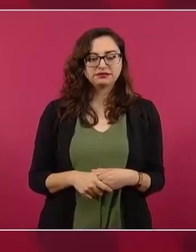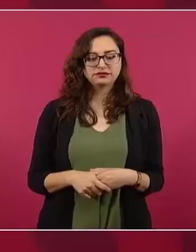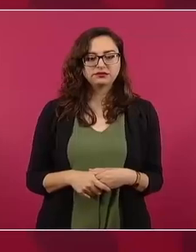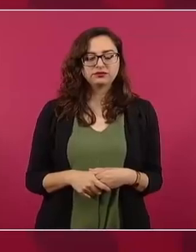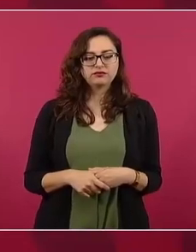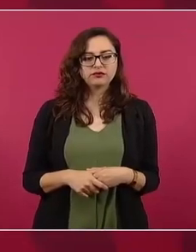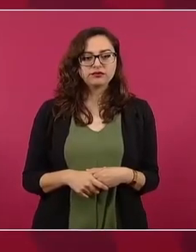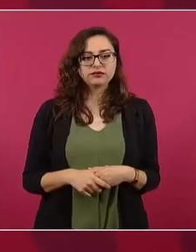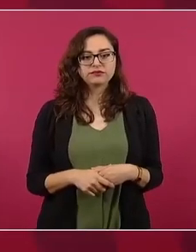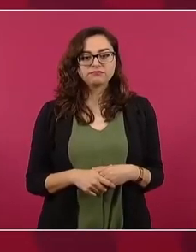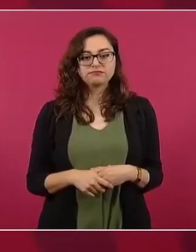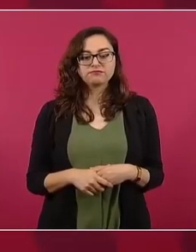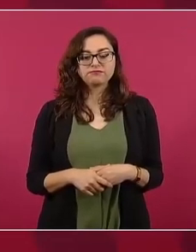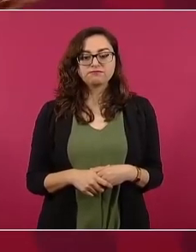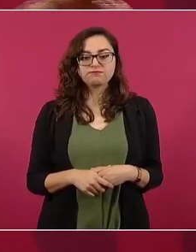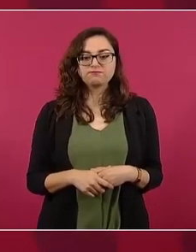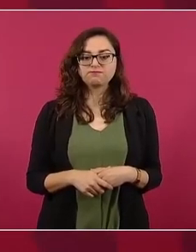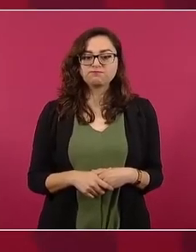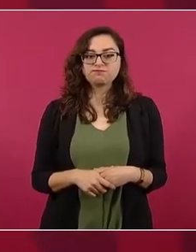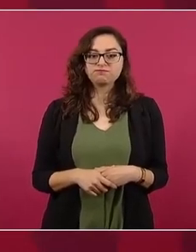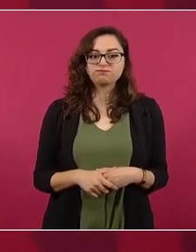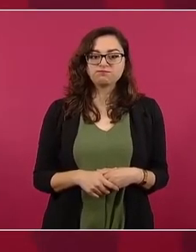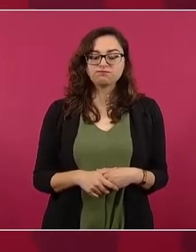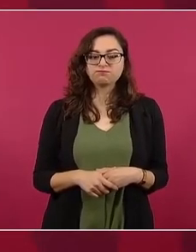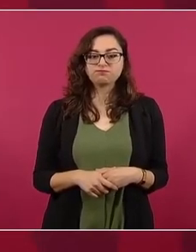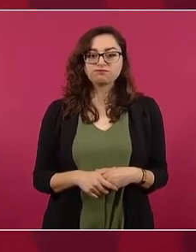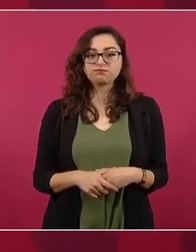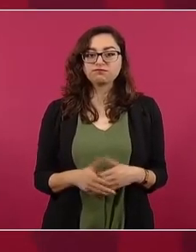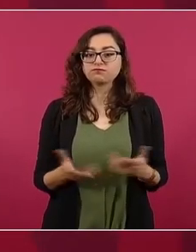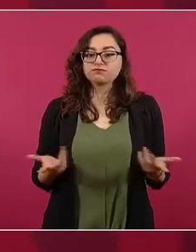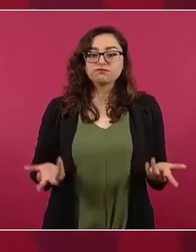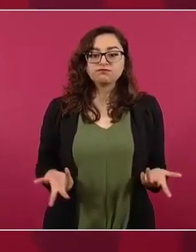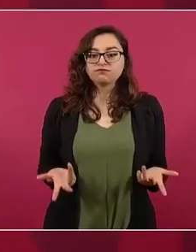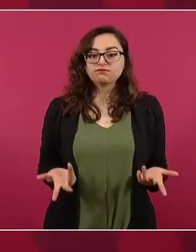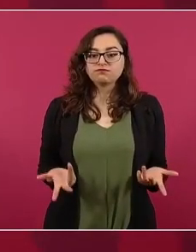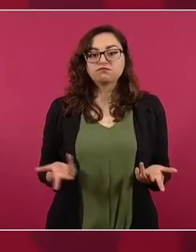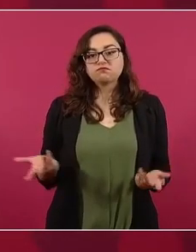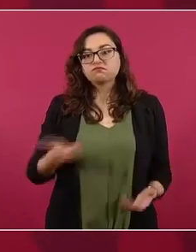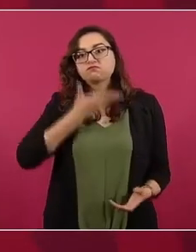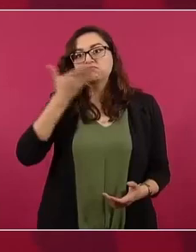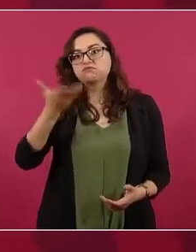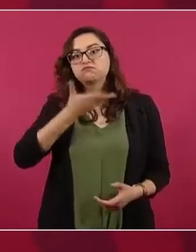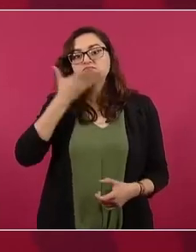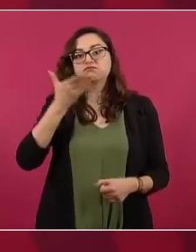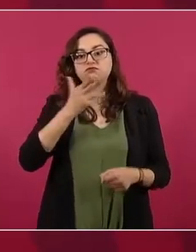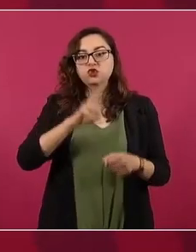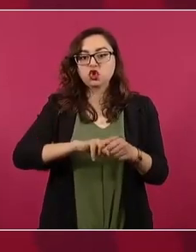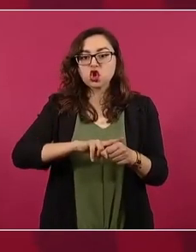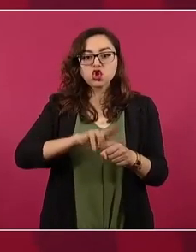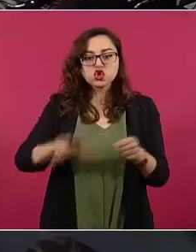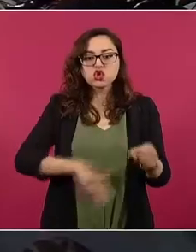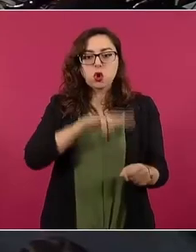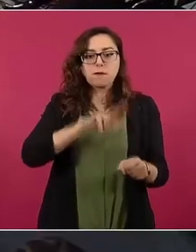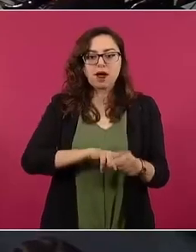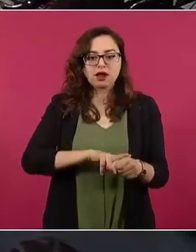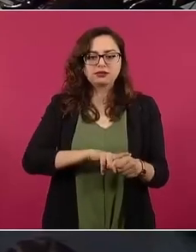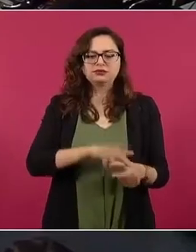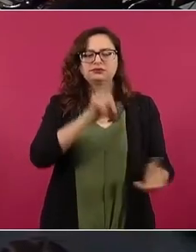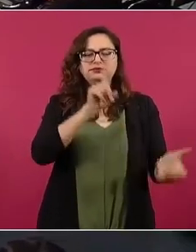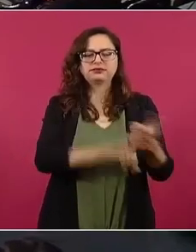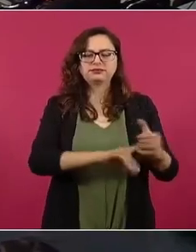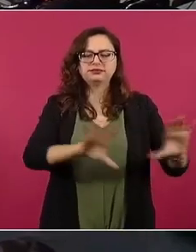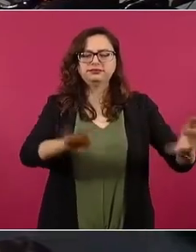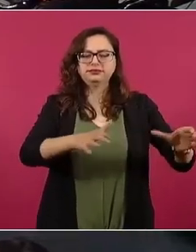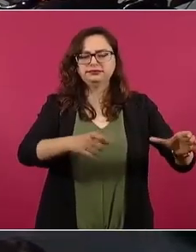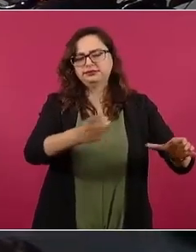Y era como algo normal, arriba, en